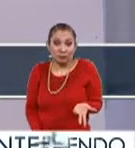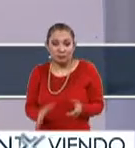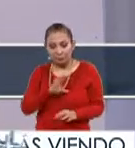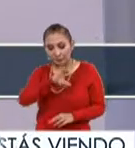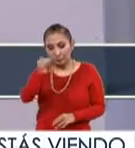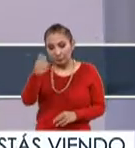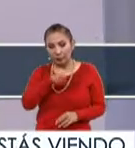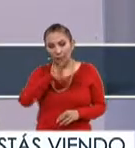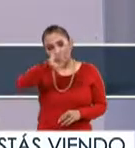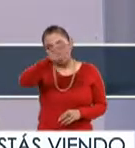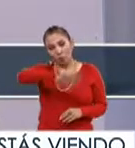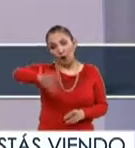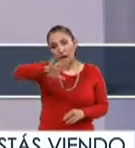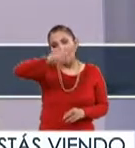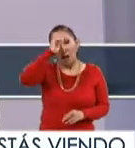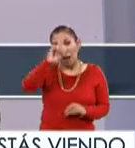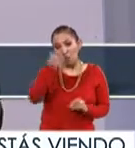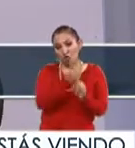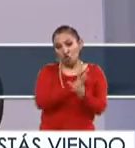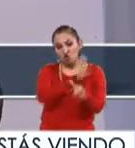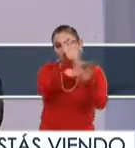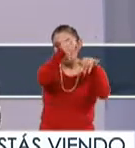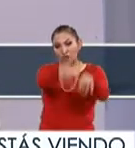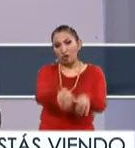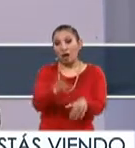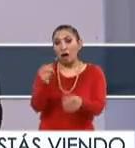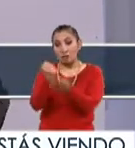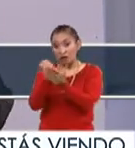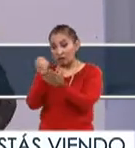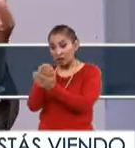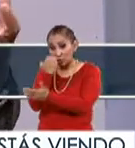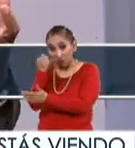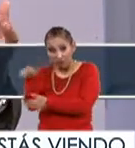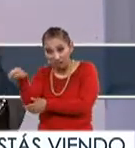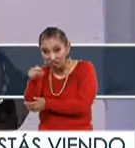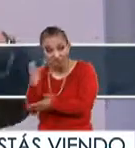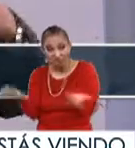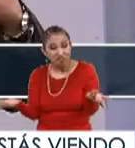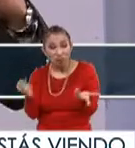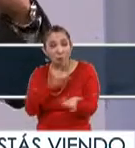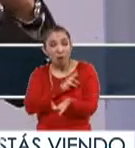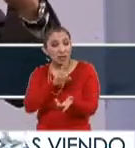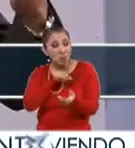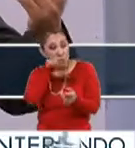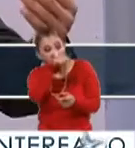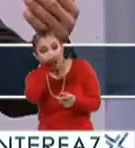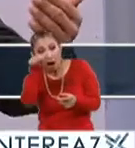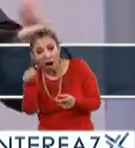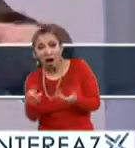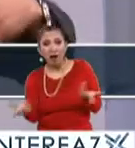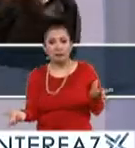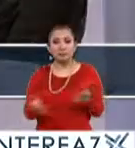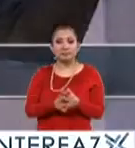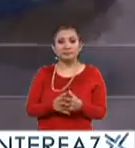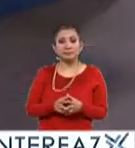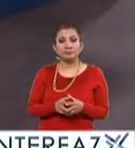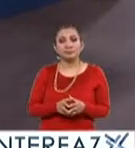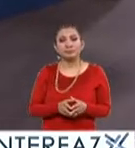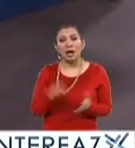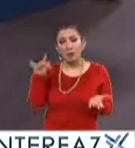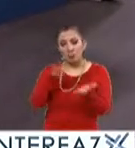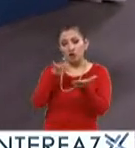Existen más áreas de oportunidad que no se han agotado en las escuelas particulares o en su defecto.